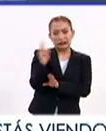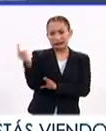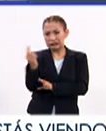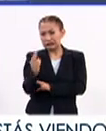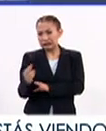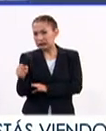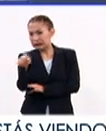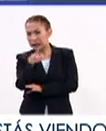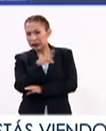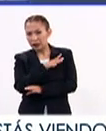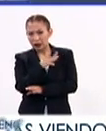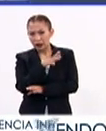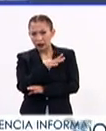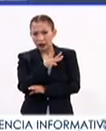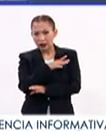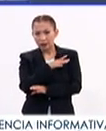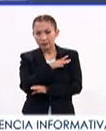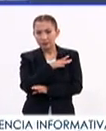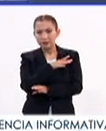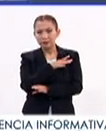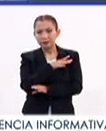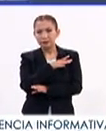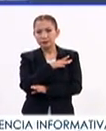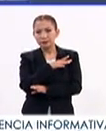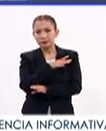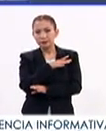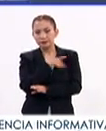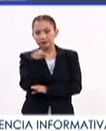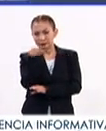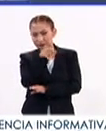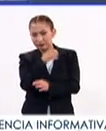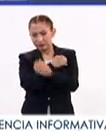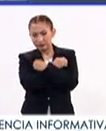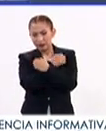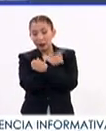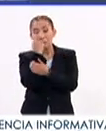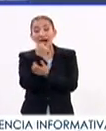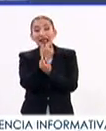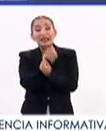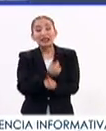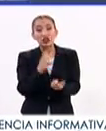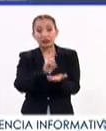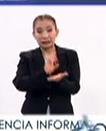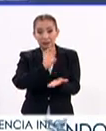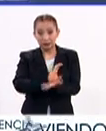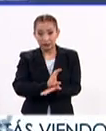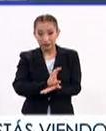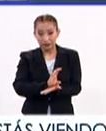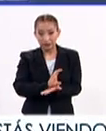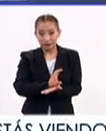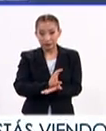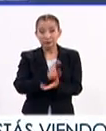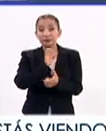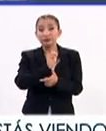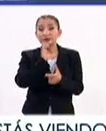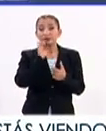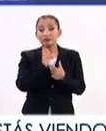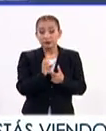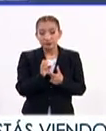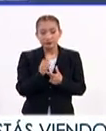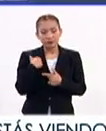necesidades que se tienen de educación para niños con discapacidad. Entonces,